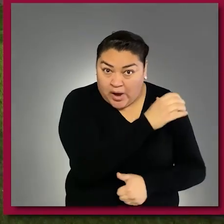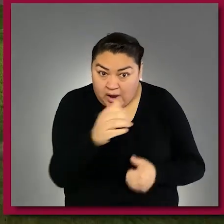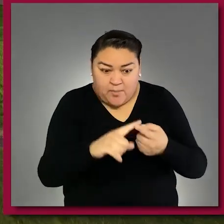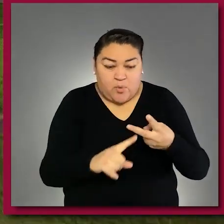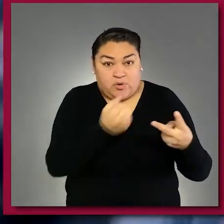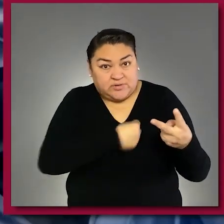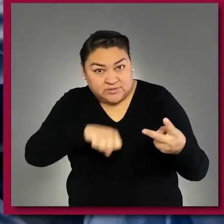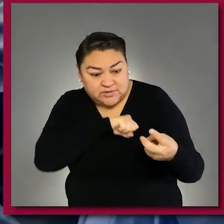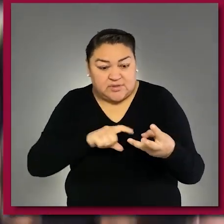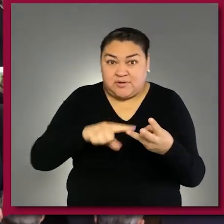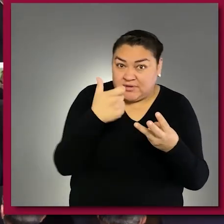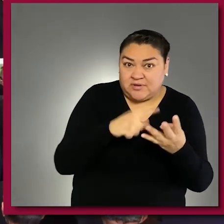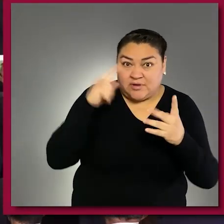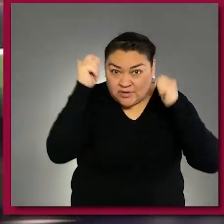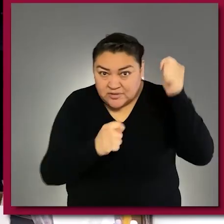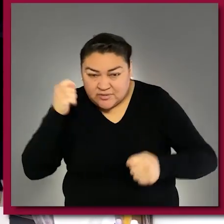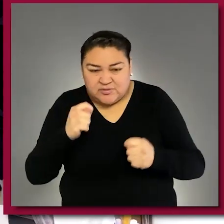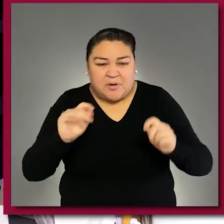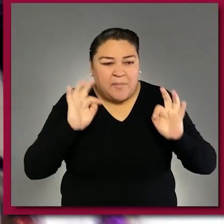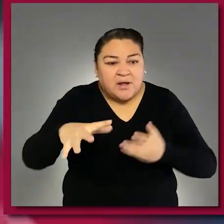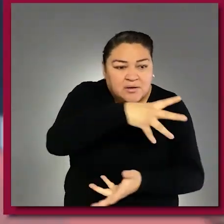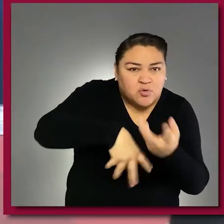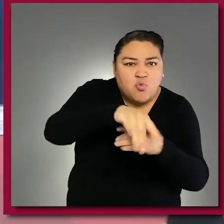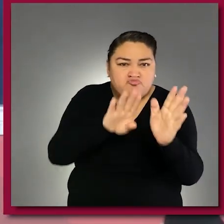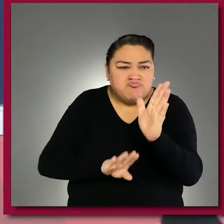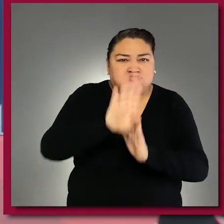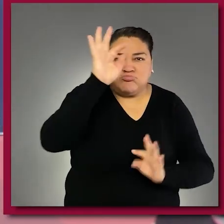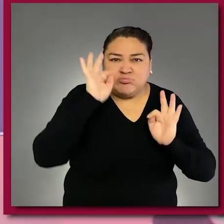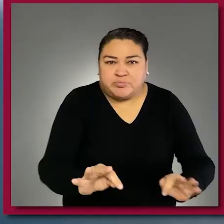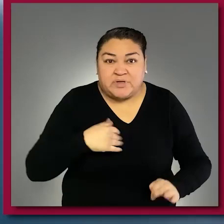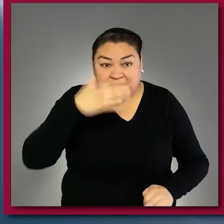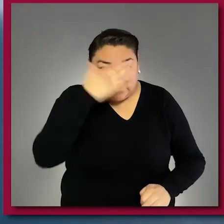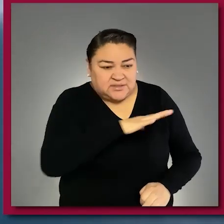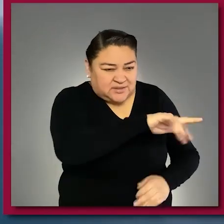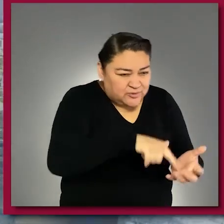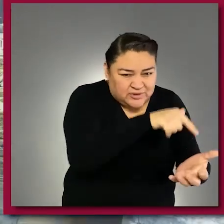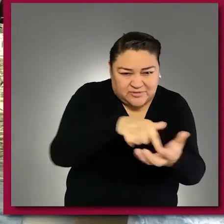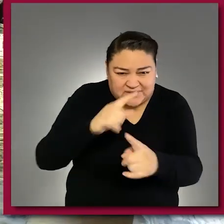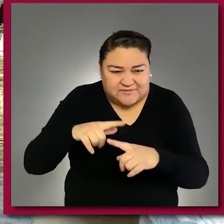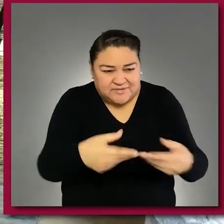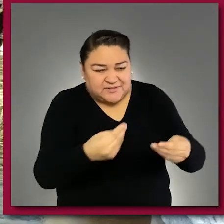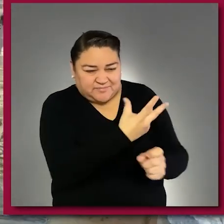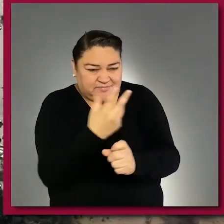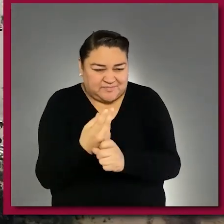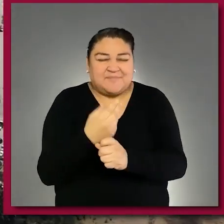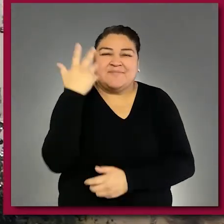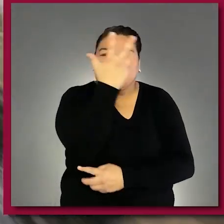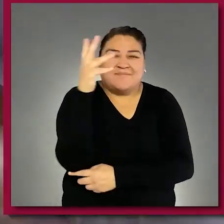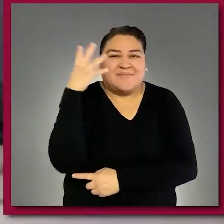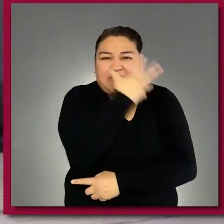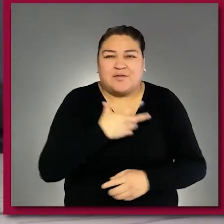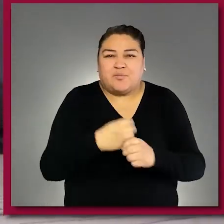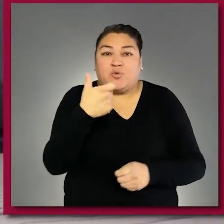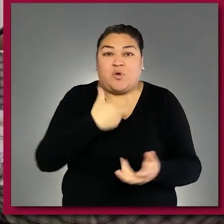atención al campo, salud, economía y turismo con visión de desarrollo. Recuperamos el patrimonio histórico y natural